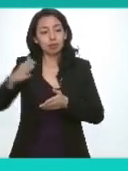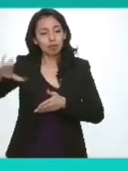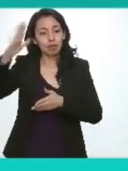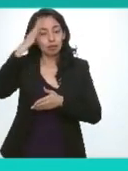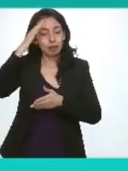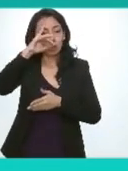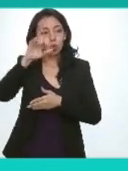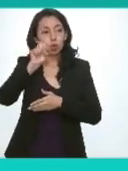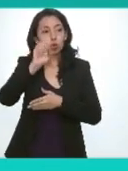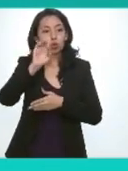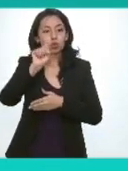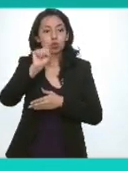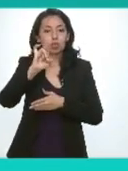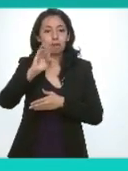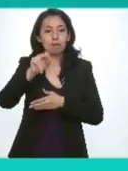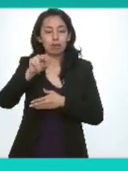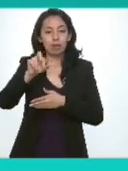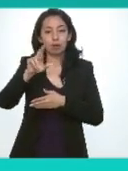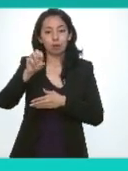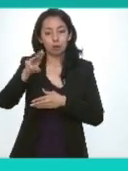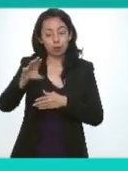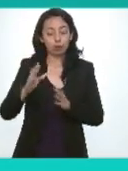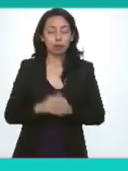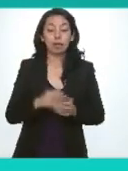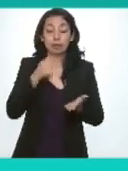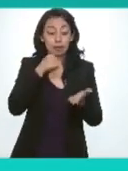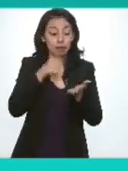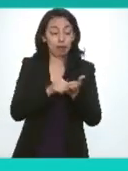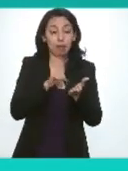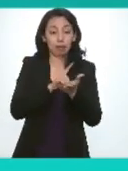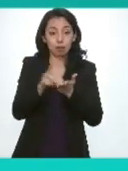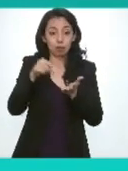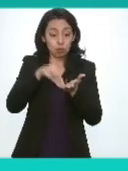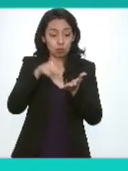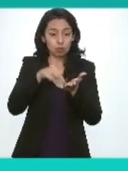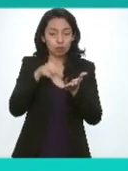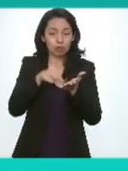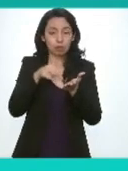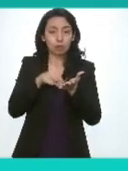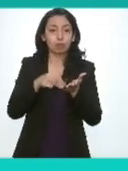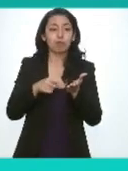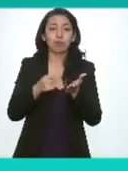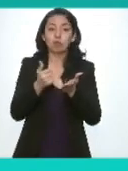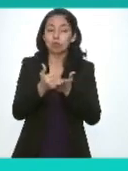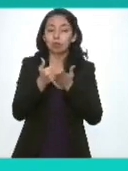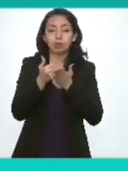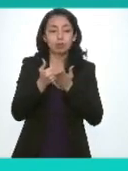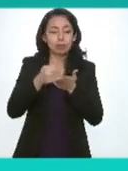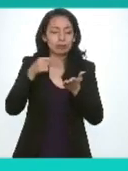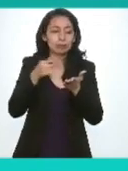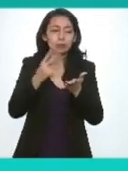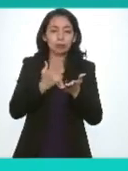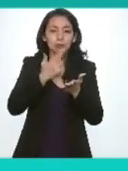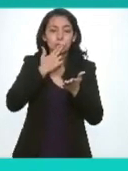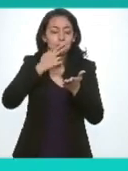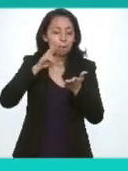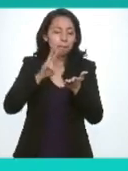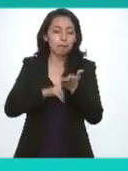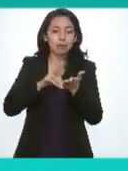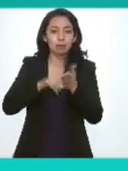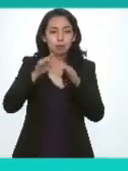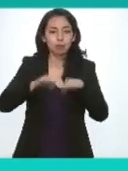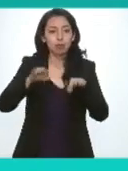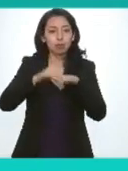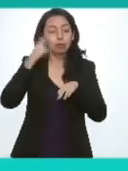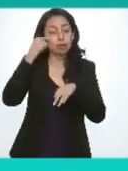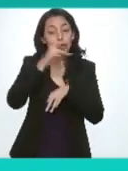Josefina Román y sin duda esta carta de derechos este documento constituye un baluarte para todas aquellas